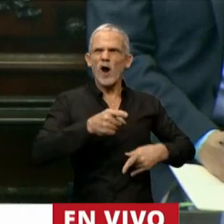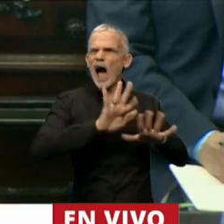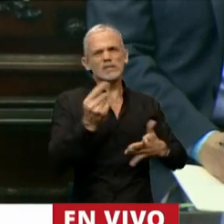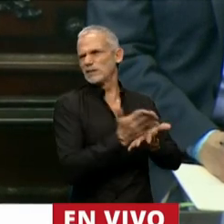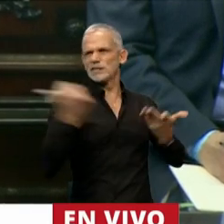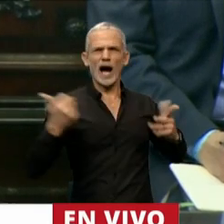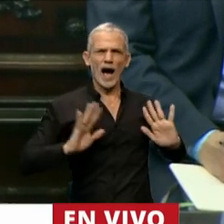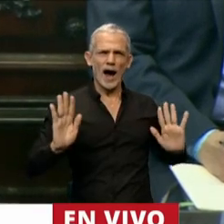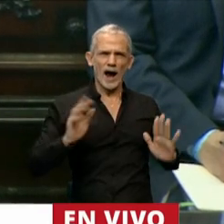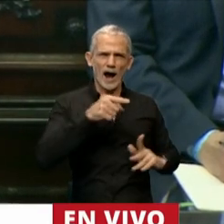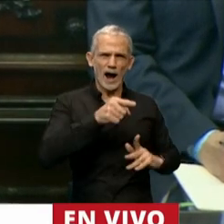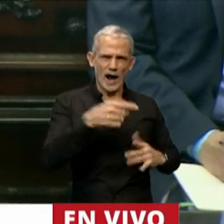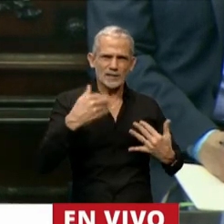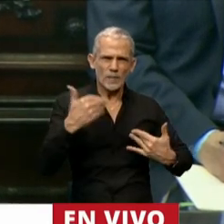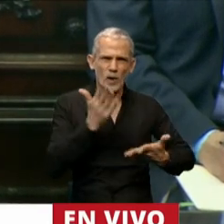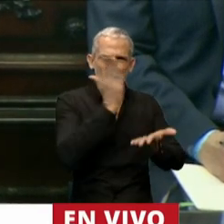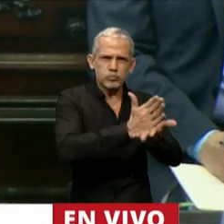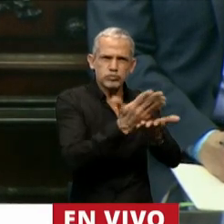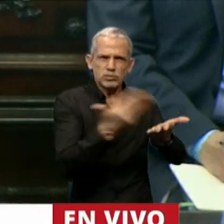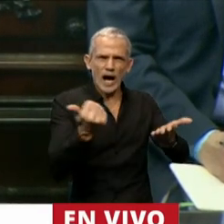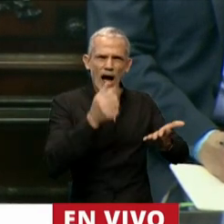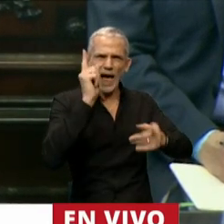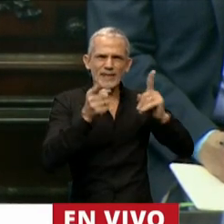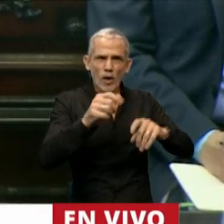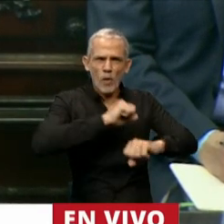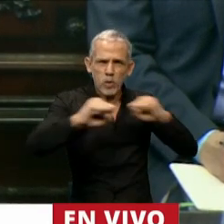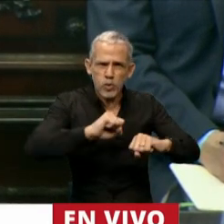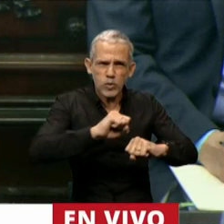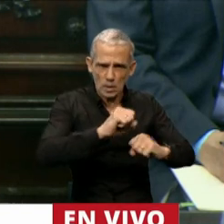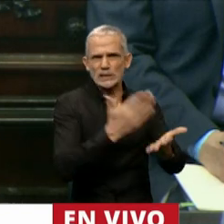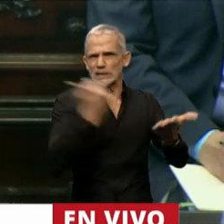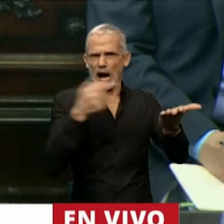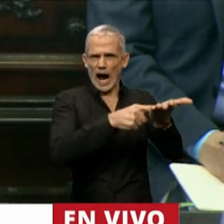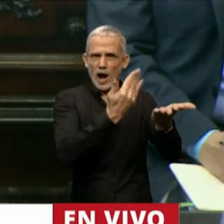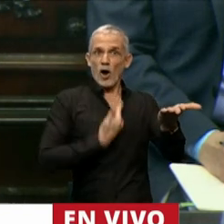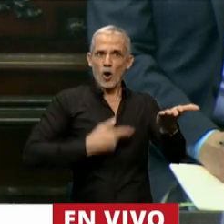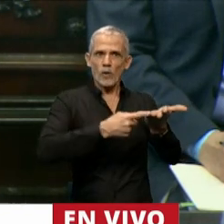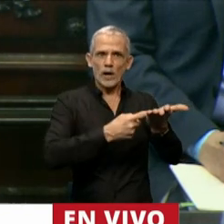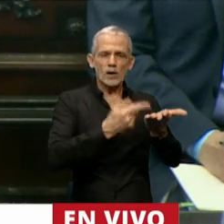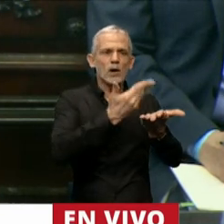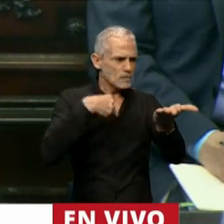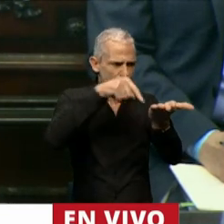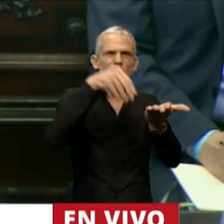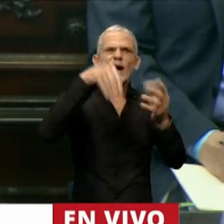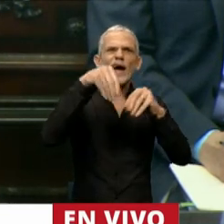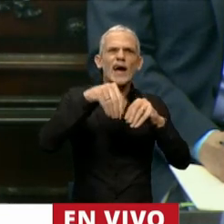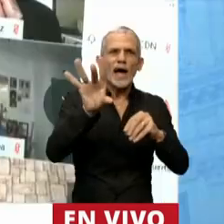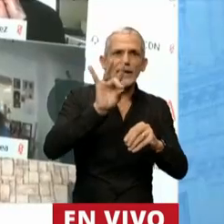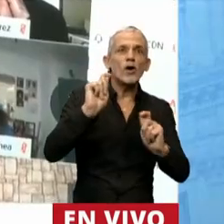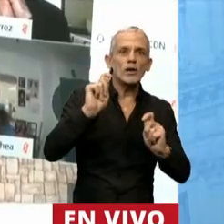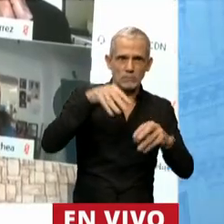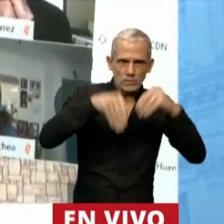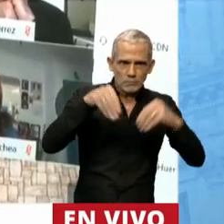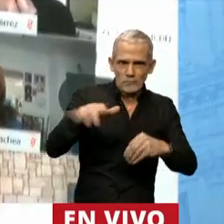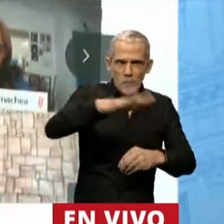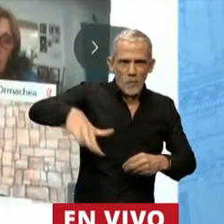catalogado como dictadura y fue legítimamente electo por su pueblo. Ese